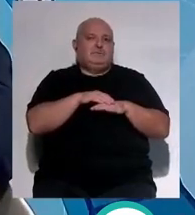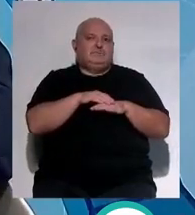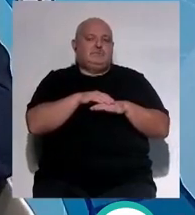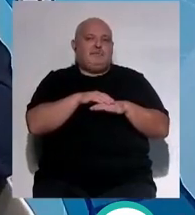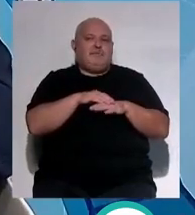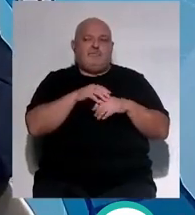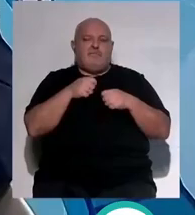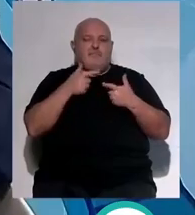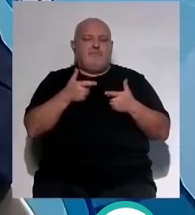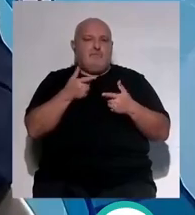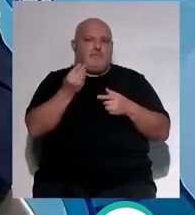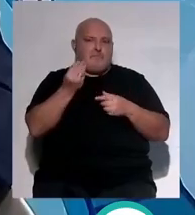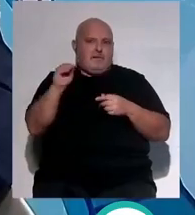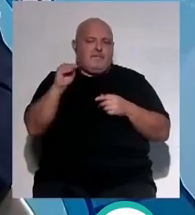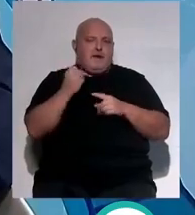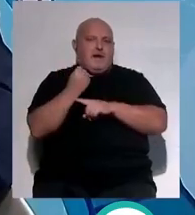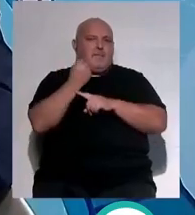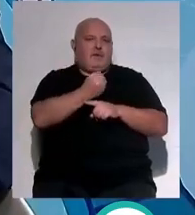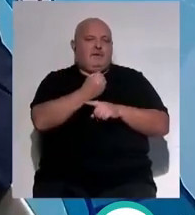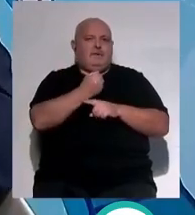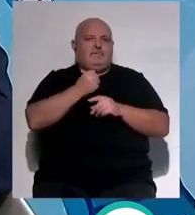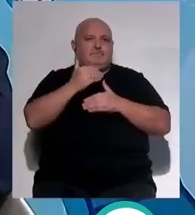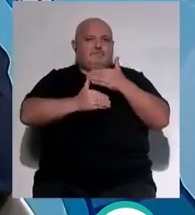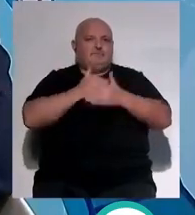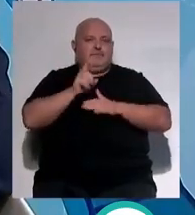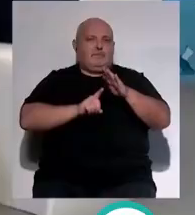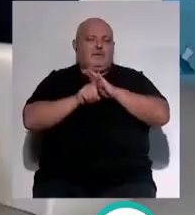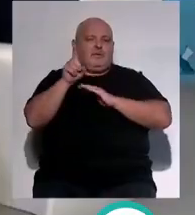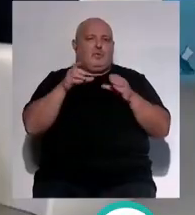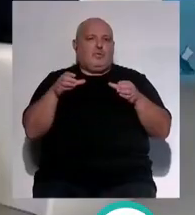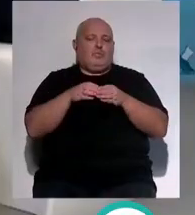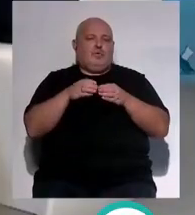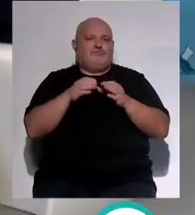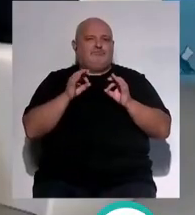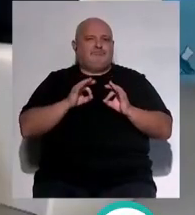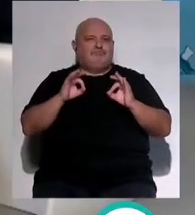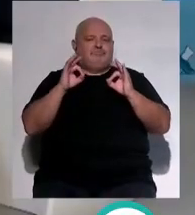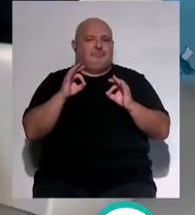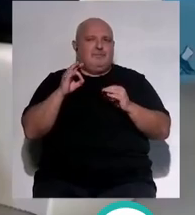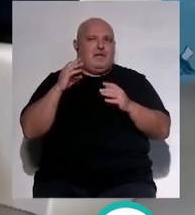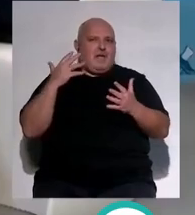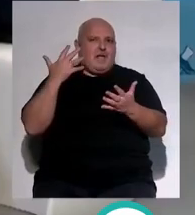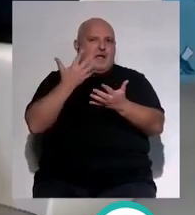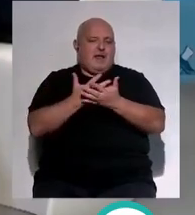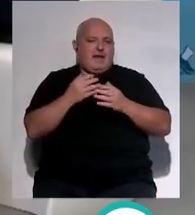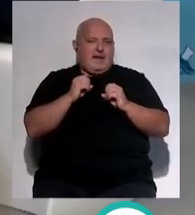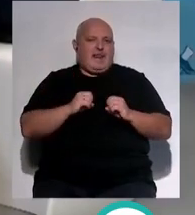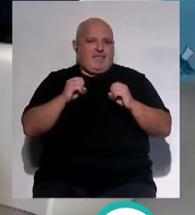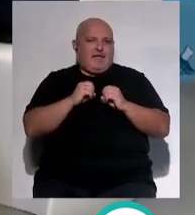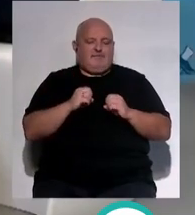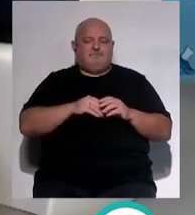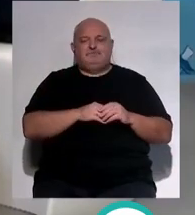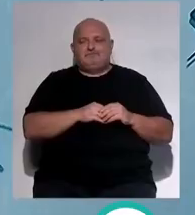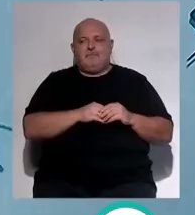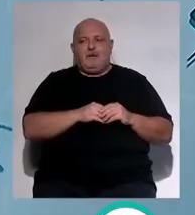apuntalar o apoyar el crecimiento del grupo en una zona donde hasta ahora no había contado con presencia